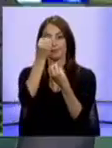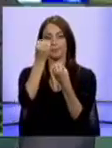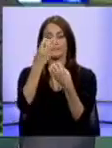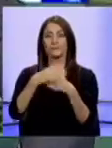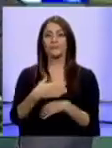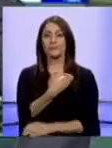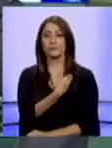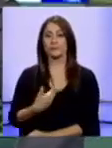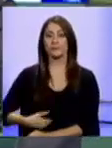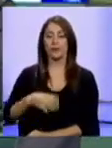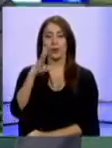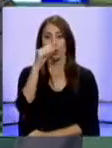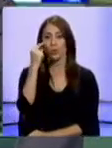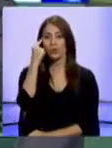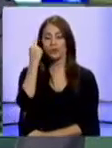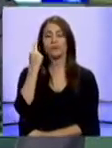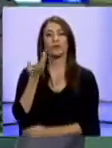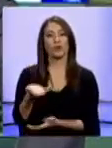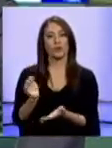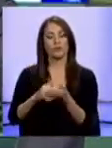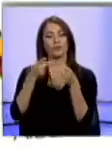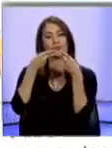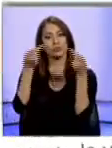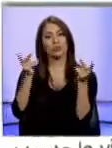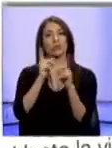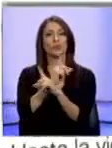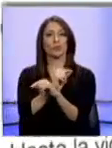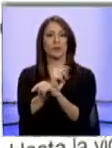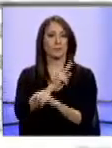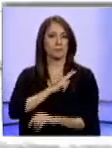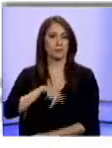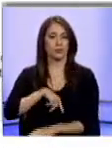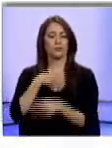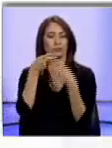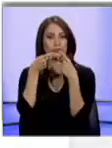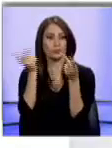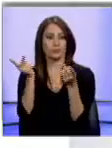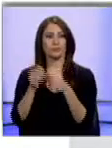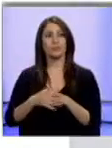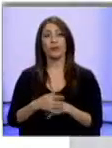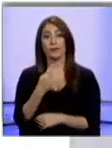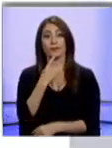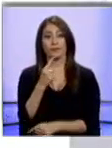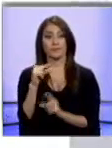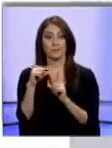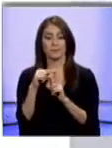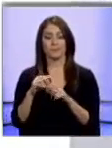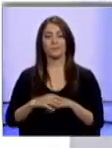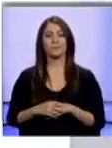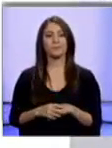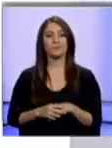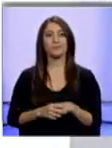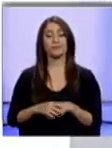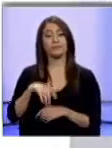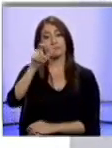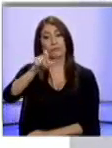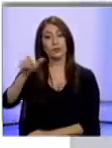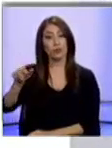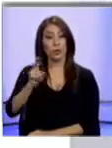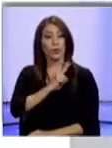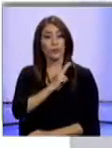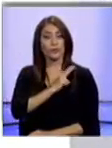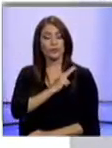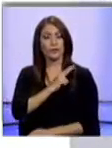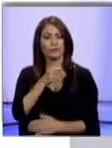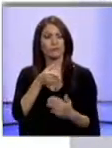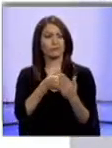El presidente Rafael Correa hizo nuevas publicaciones en su cuenta personal de Twitter. Señaló lo siguiente, los universitarios reaccionan contra